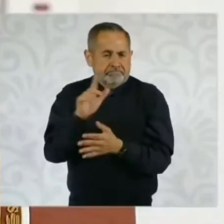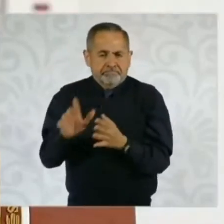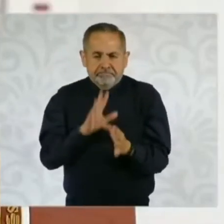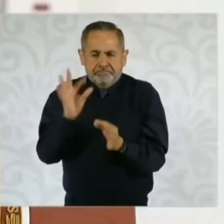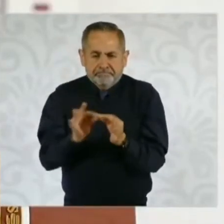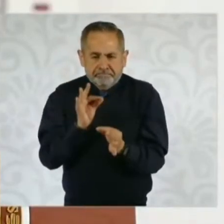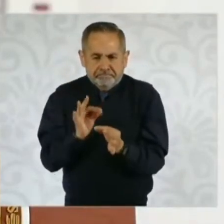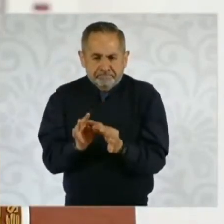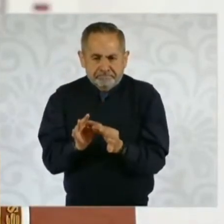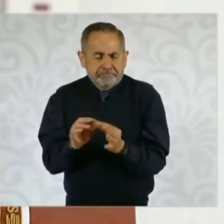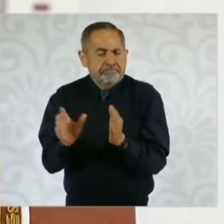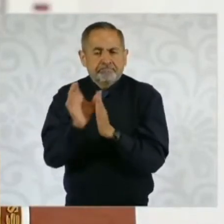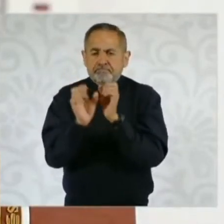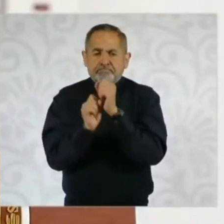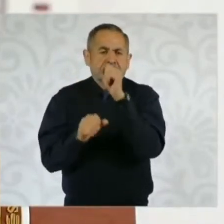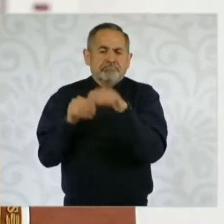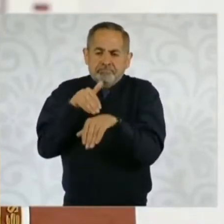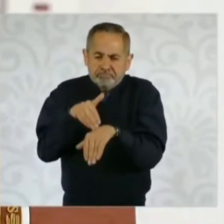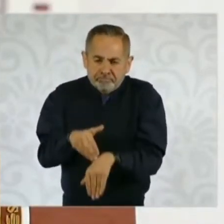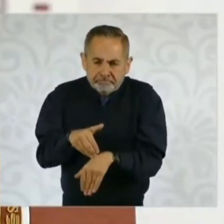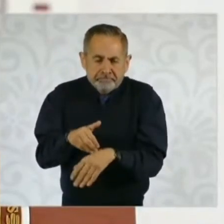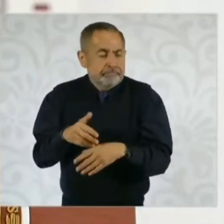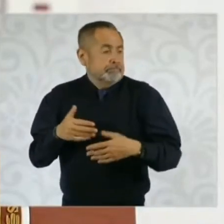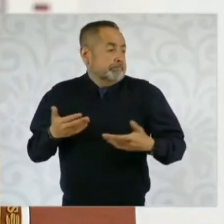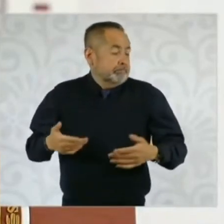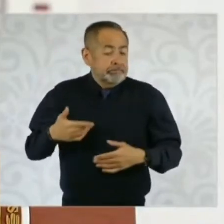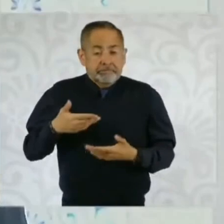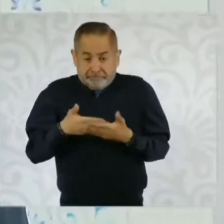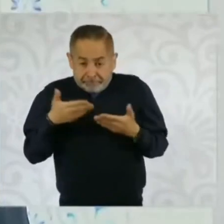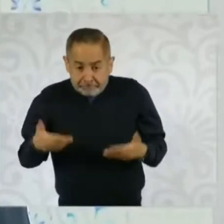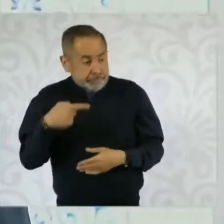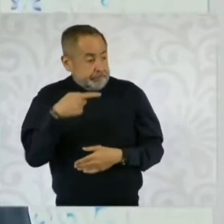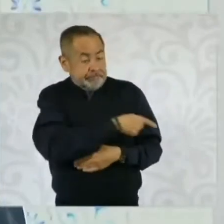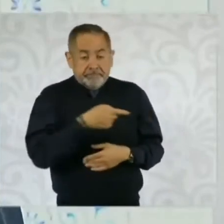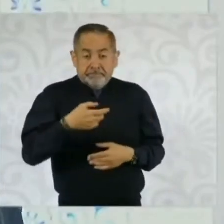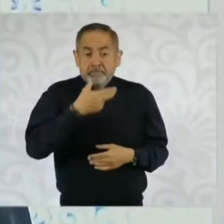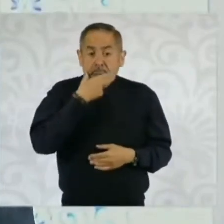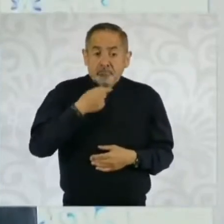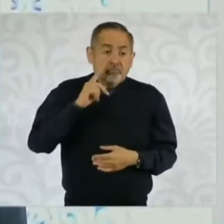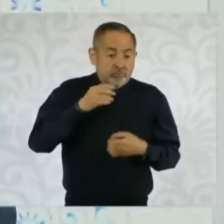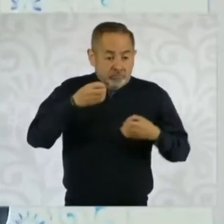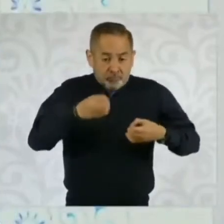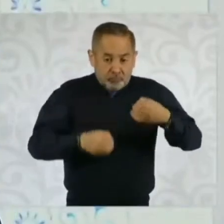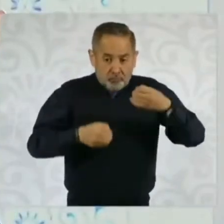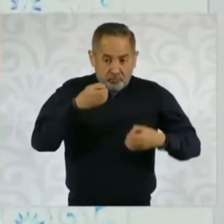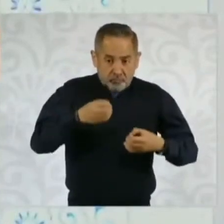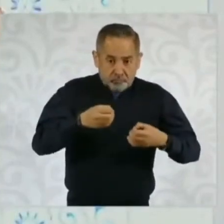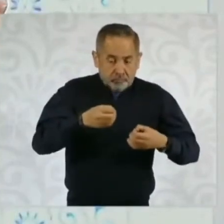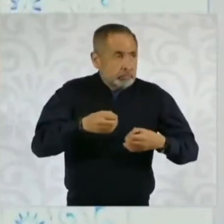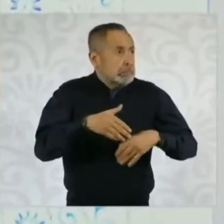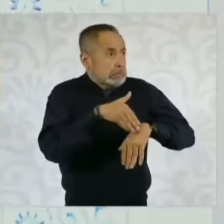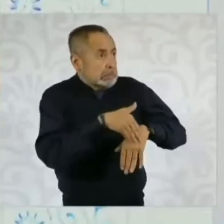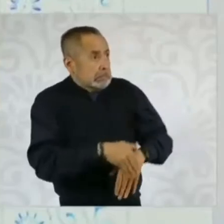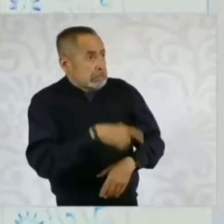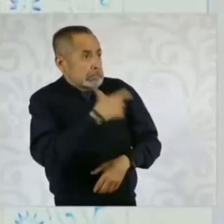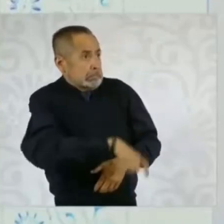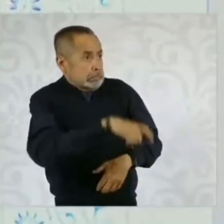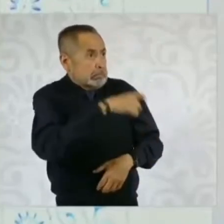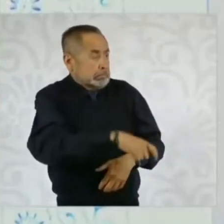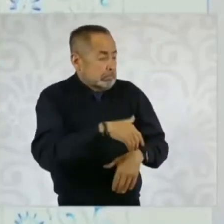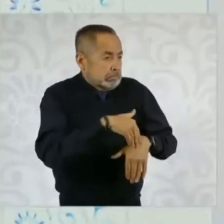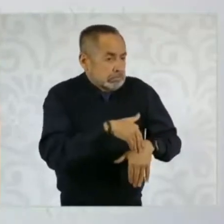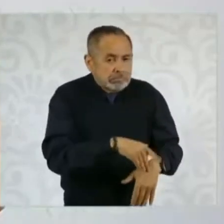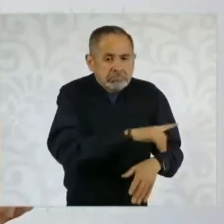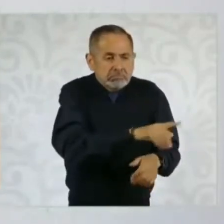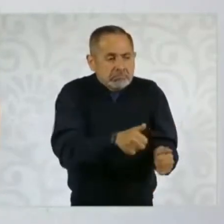Constitución. Y ahora los jueces, las juezas, en vez de servir a intereses que no